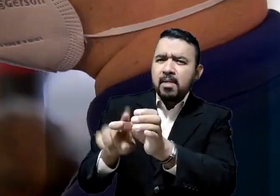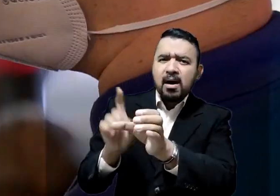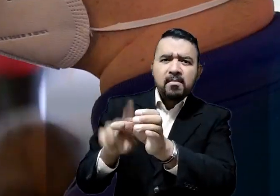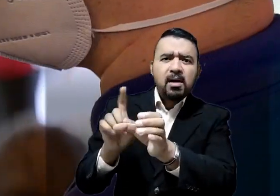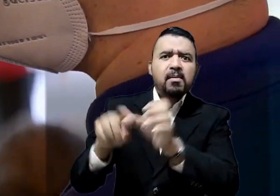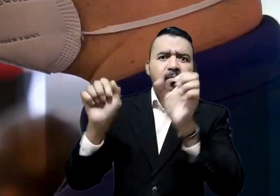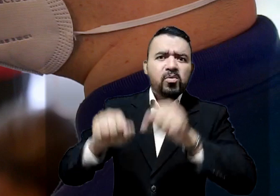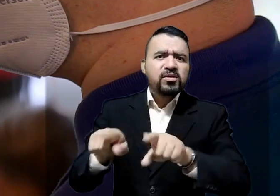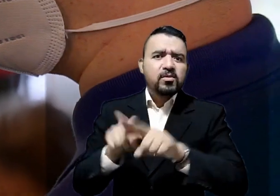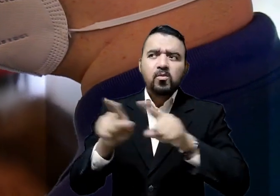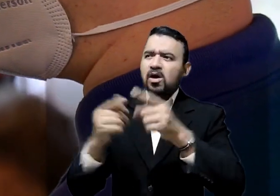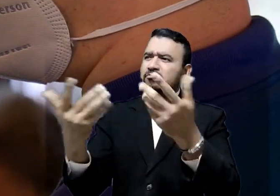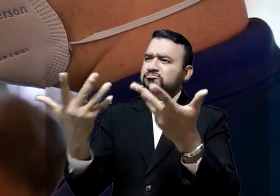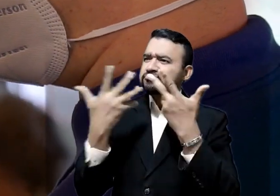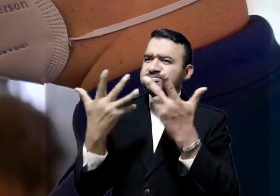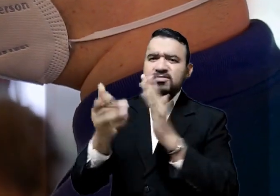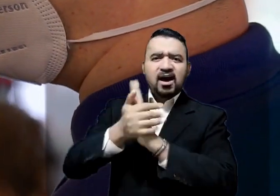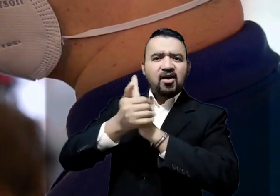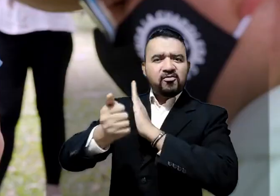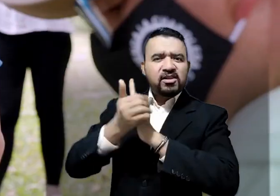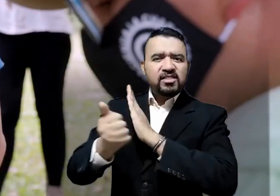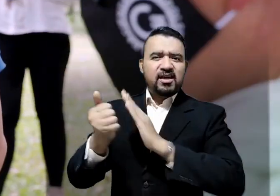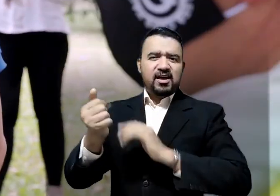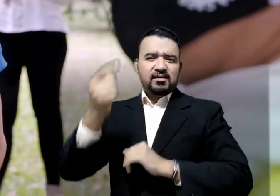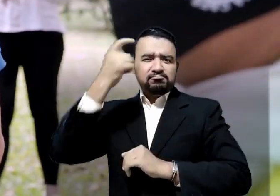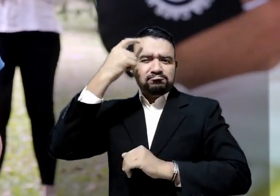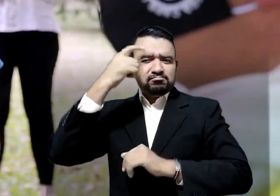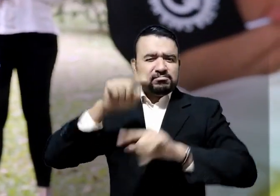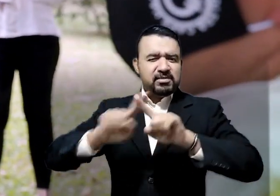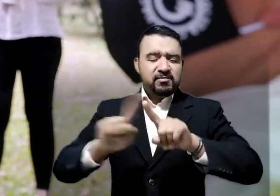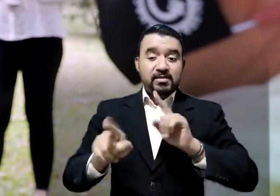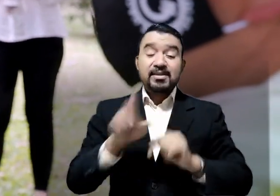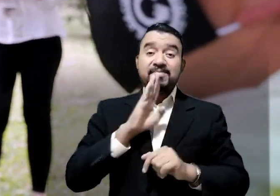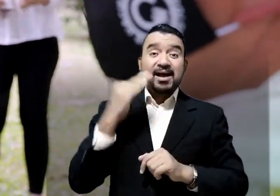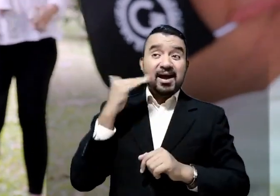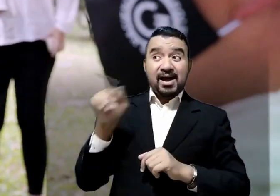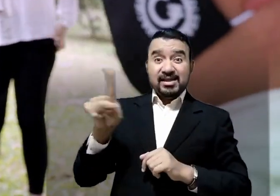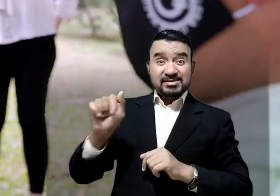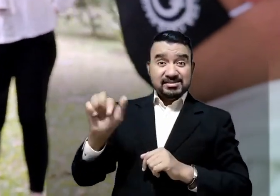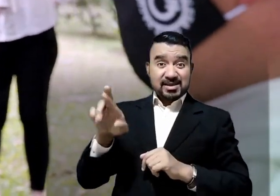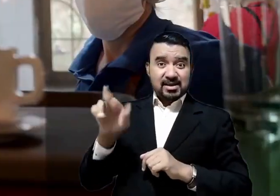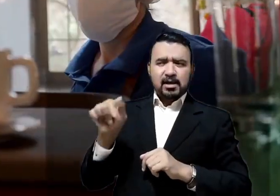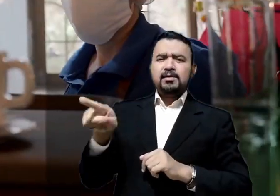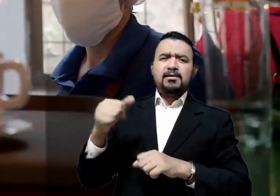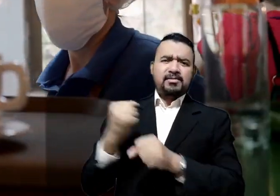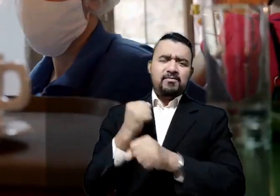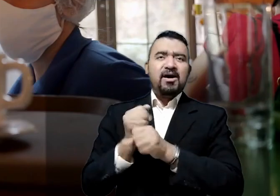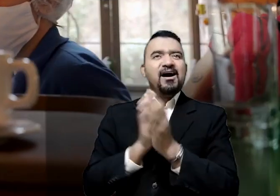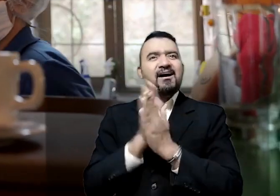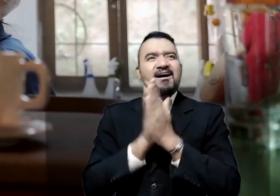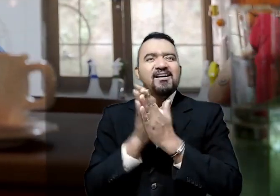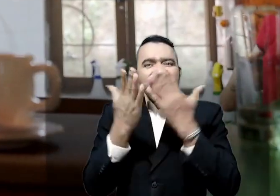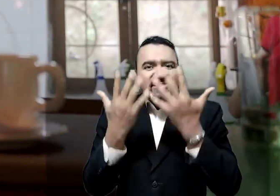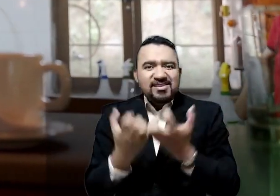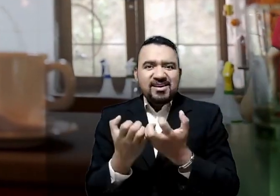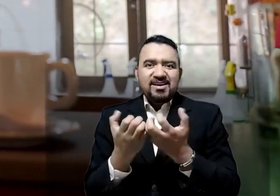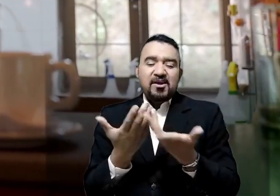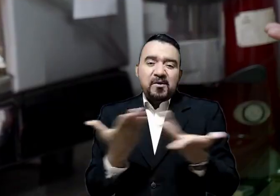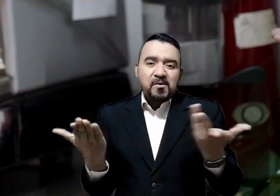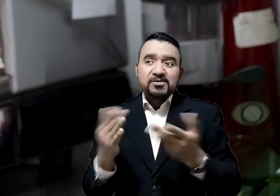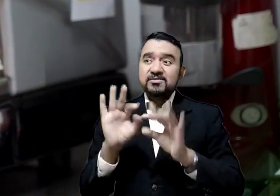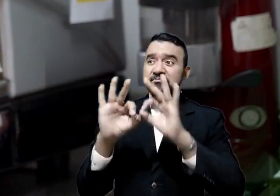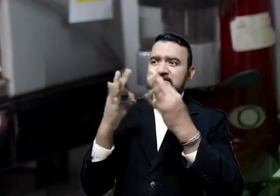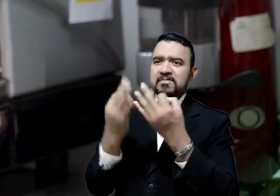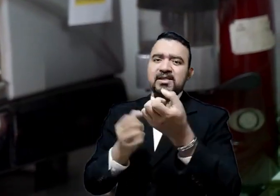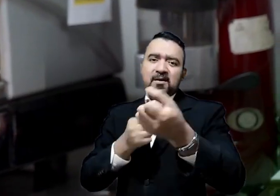condición de discapacidad mayor calidad de vida. Como cualquier joven, Sara siempre ha soñado con trabajar y recibir su propio dinero